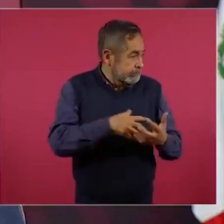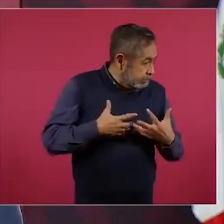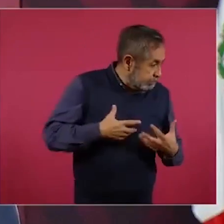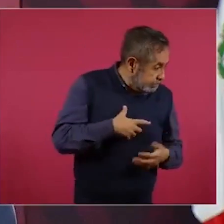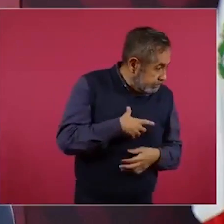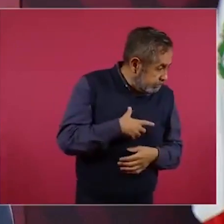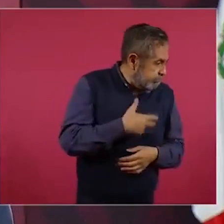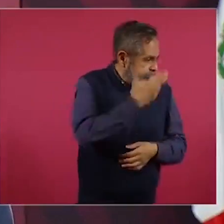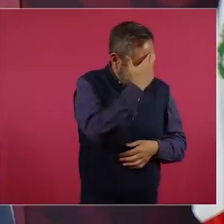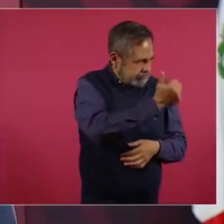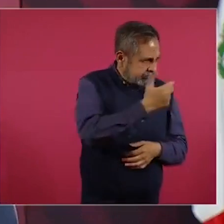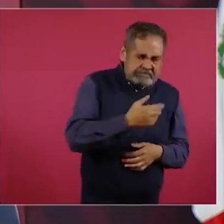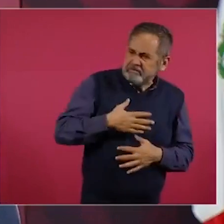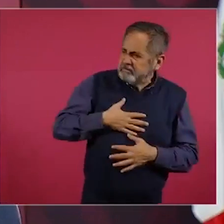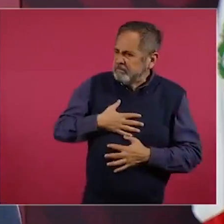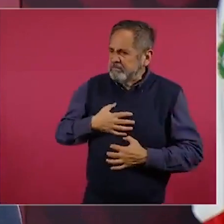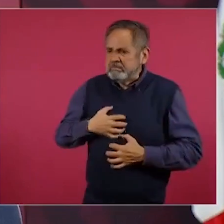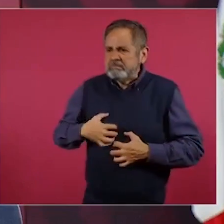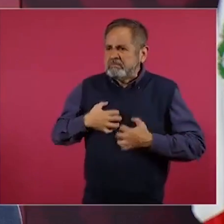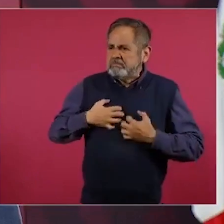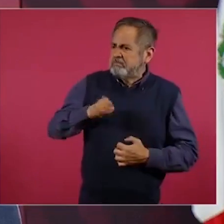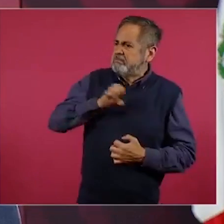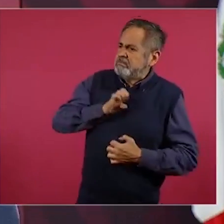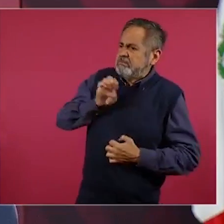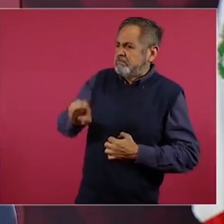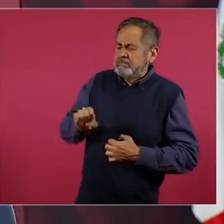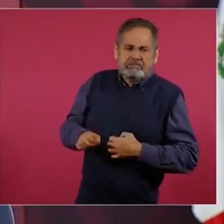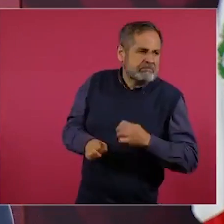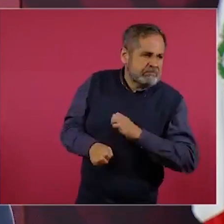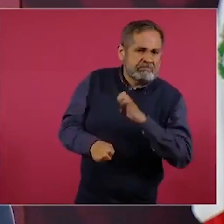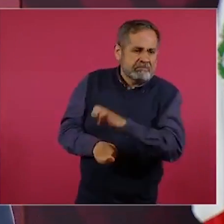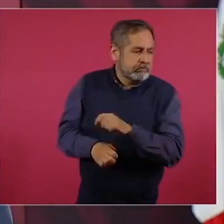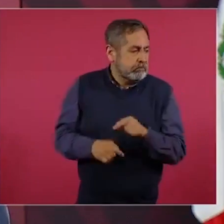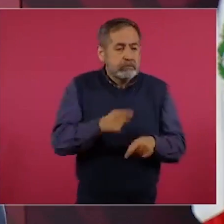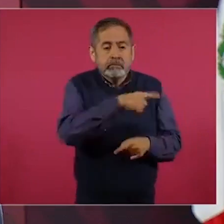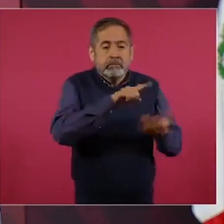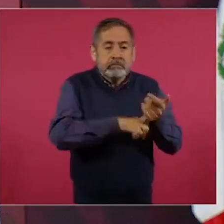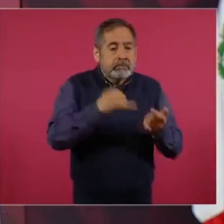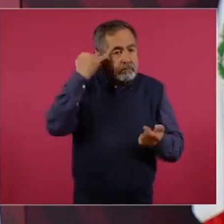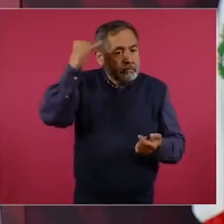ideológico,